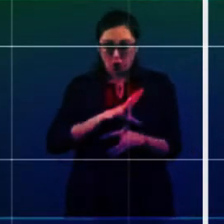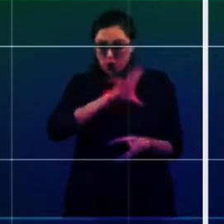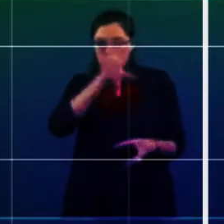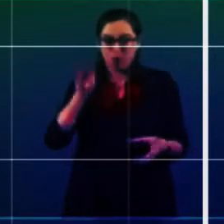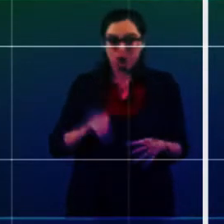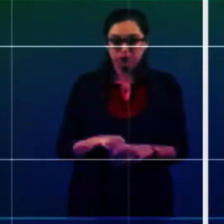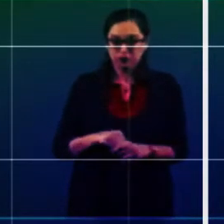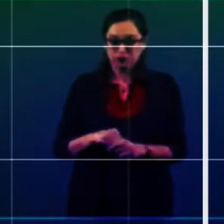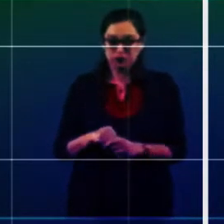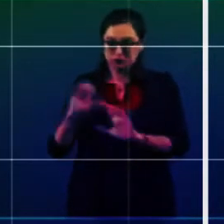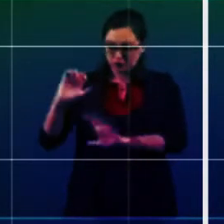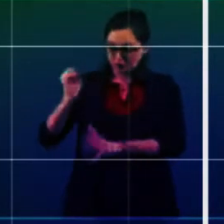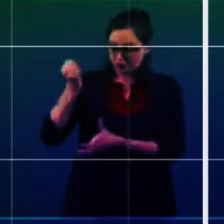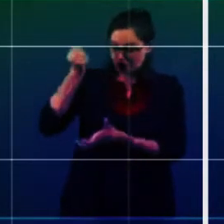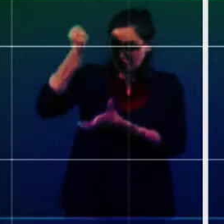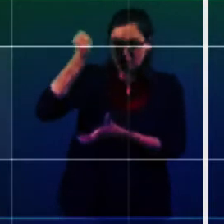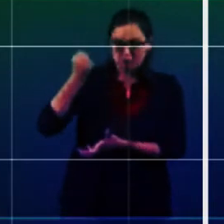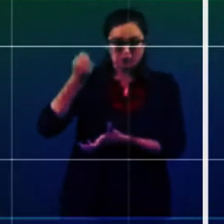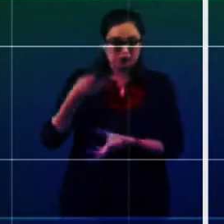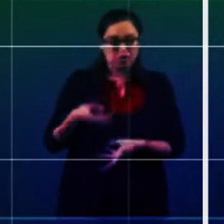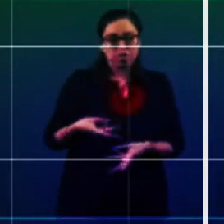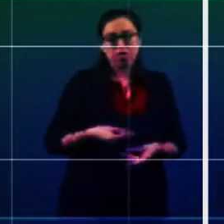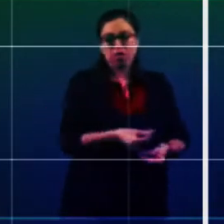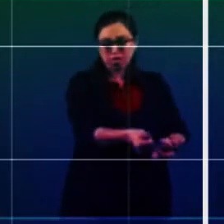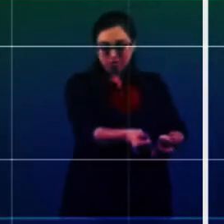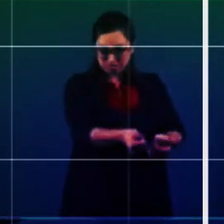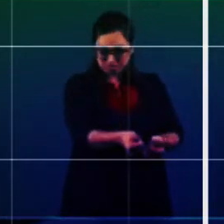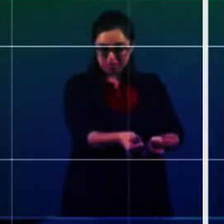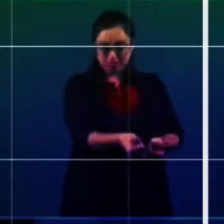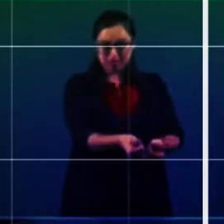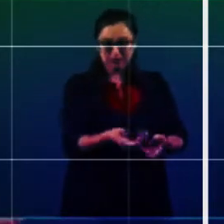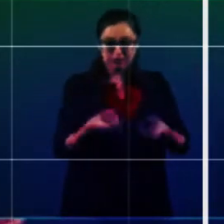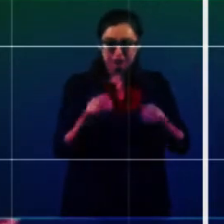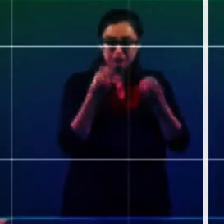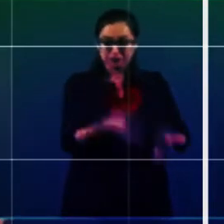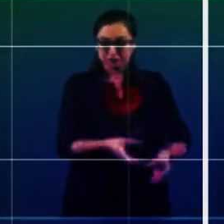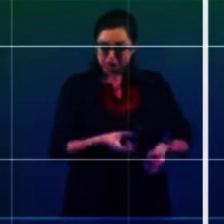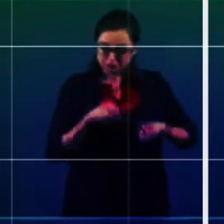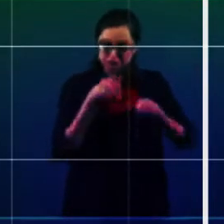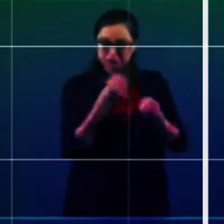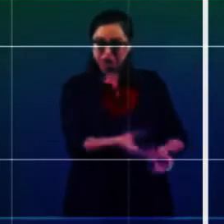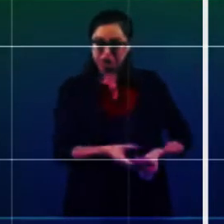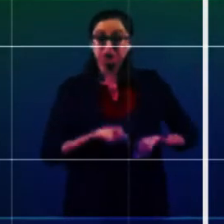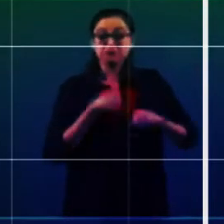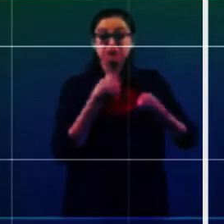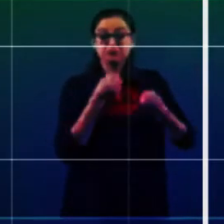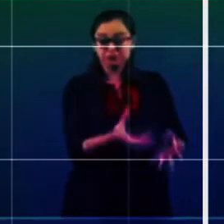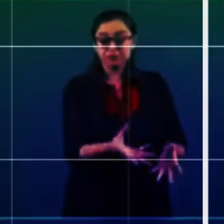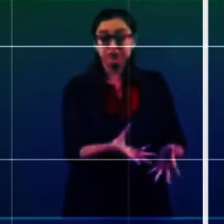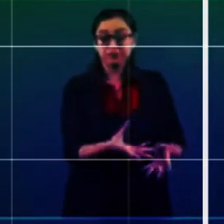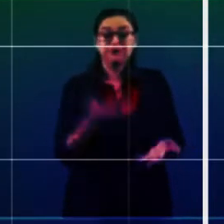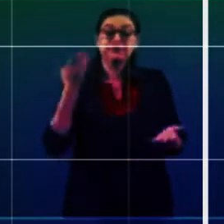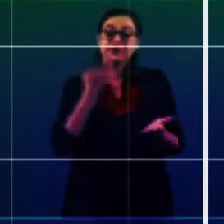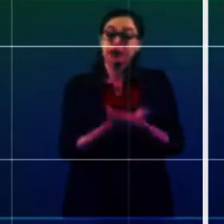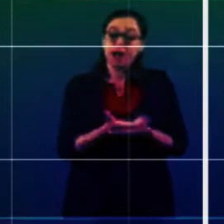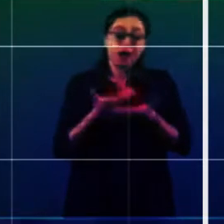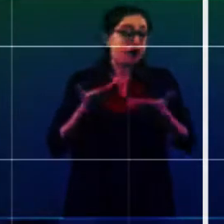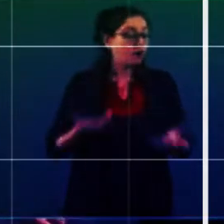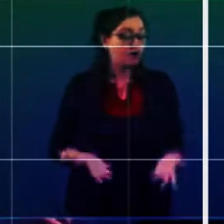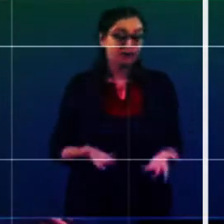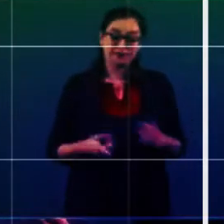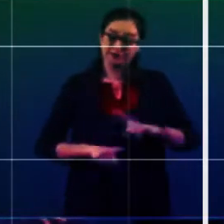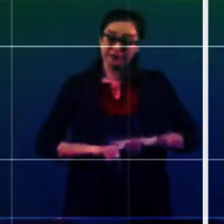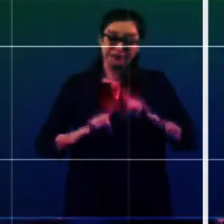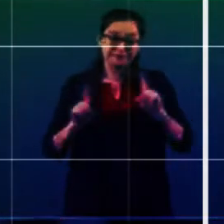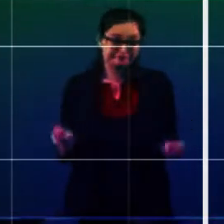y ahora todo eso se destina